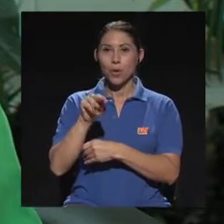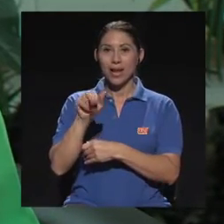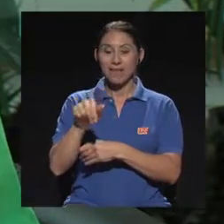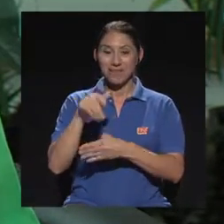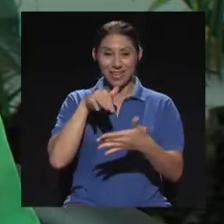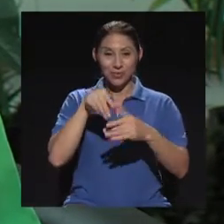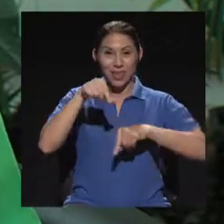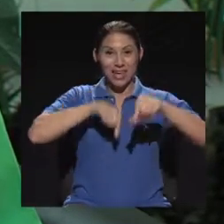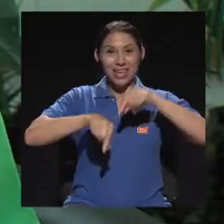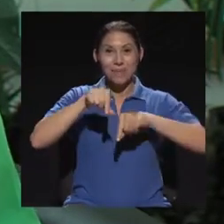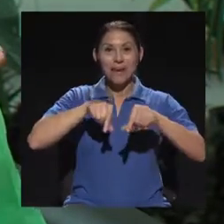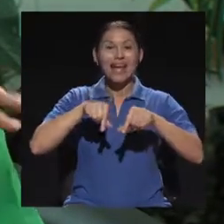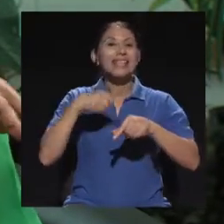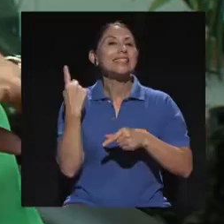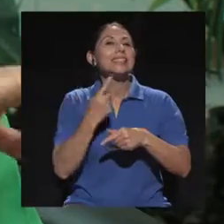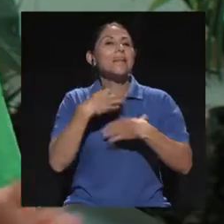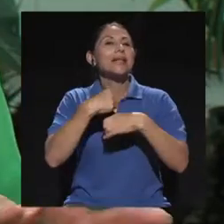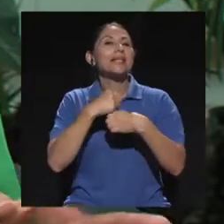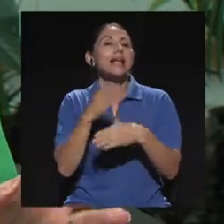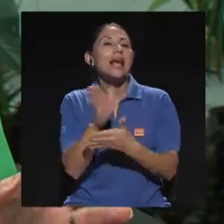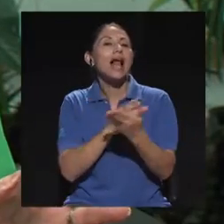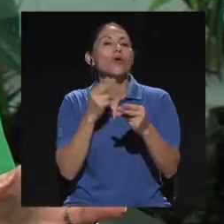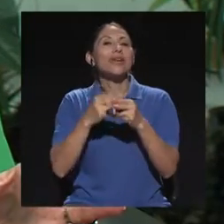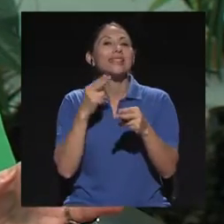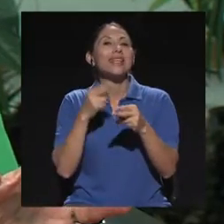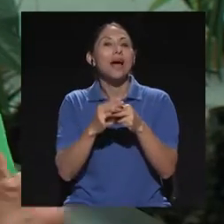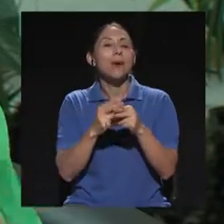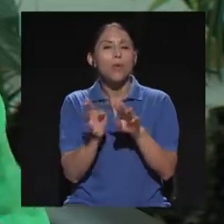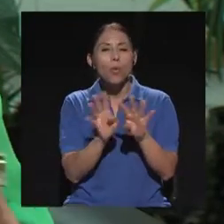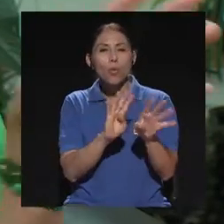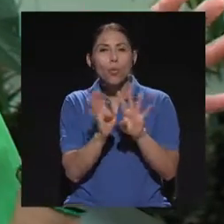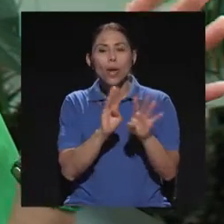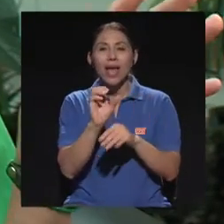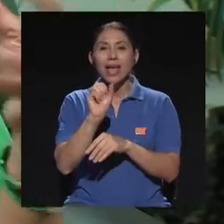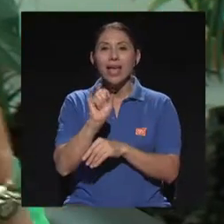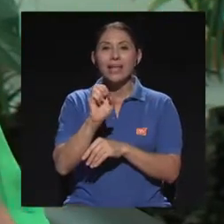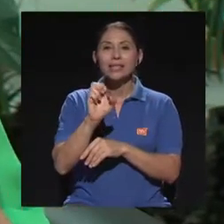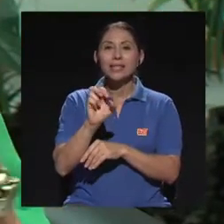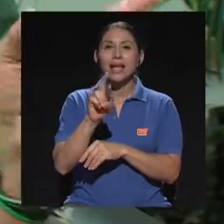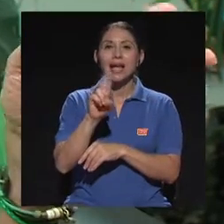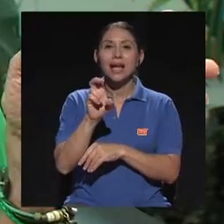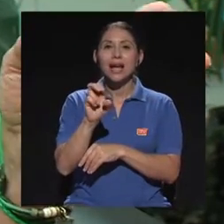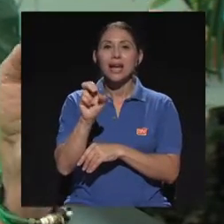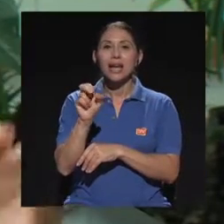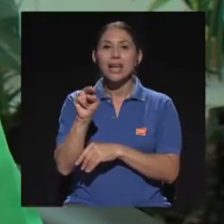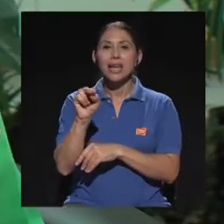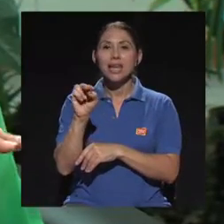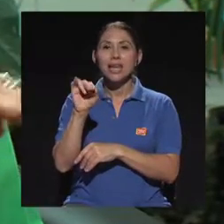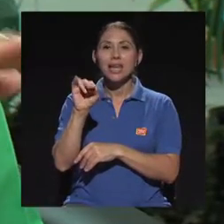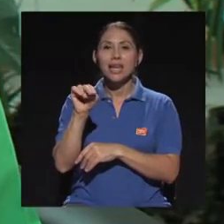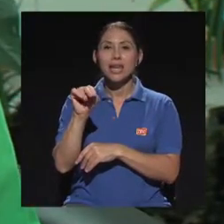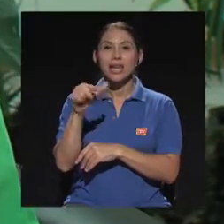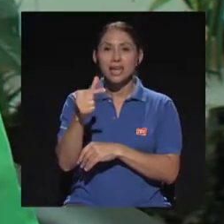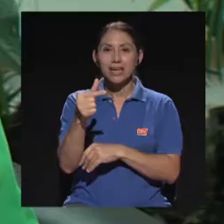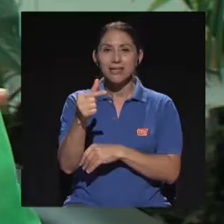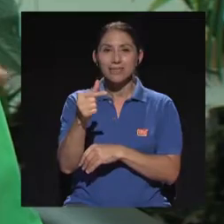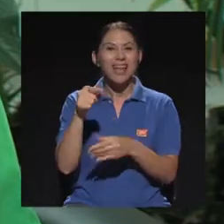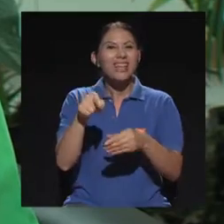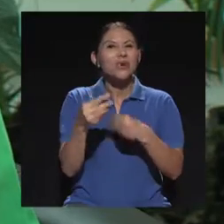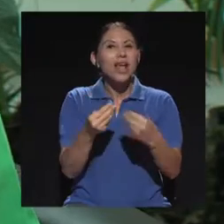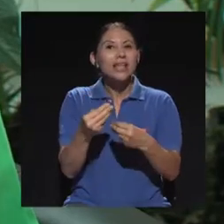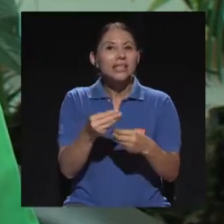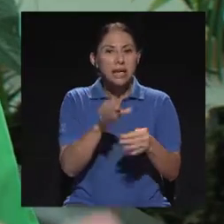se llaman los screening, que es coger un montón de plantas que no se sepa qué son, o sea, para qué son, y hacerle una